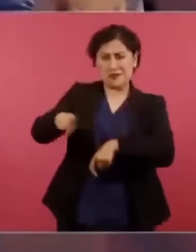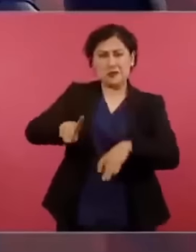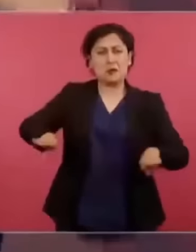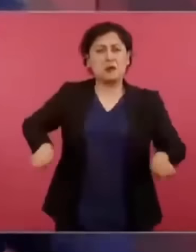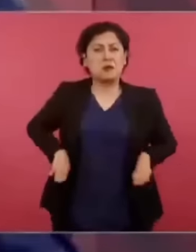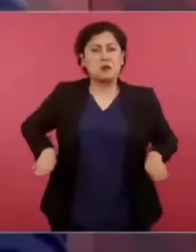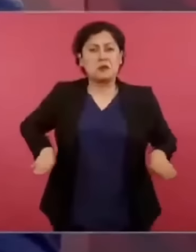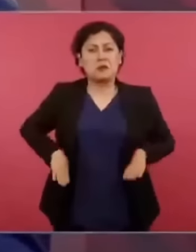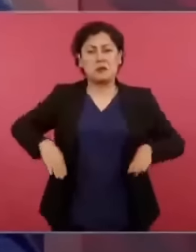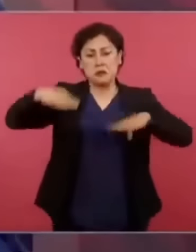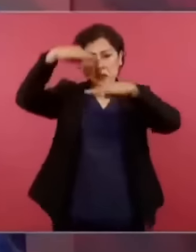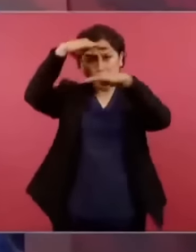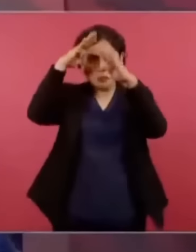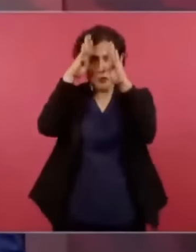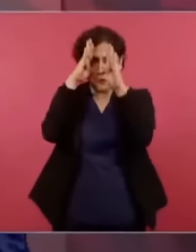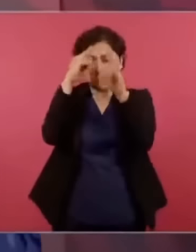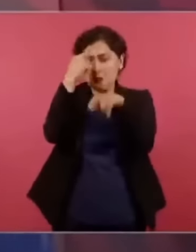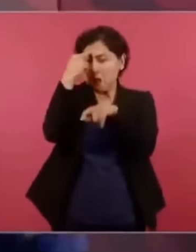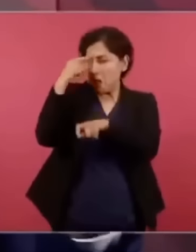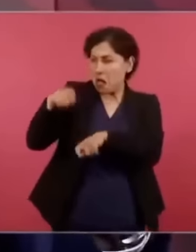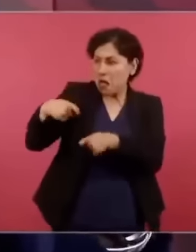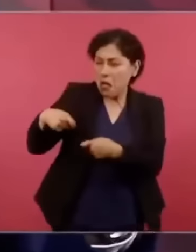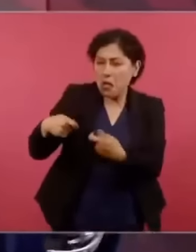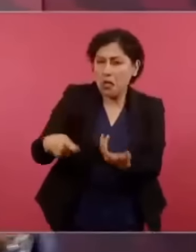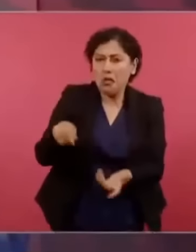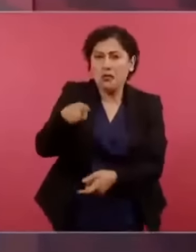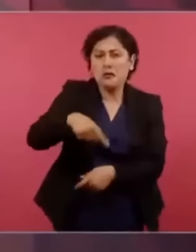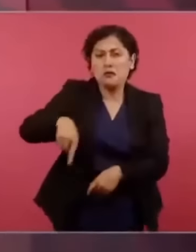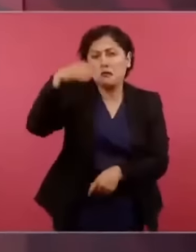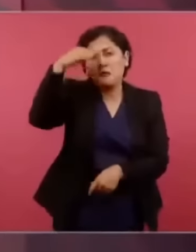como algo normal.